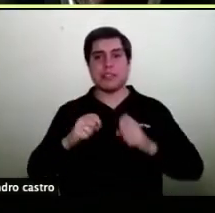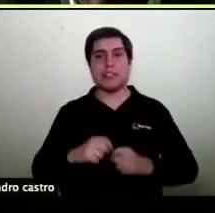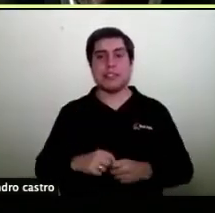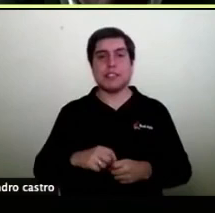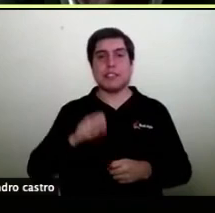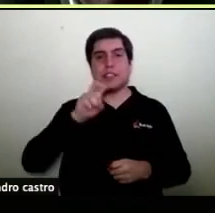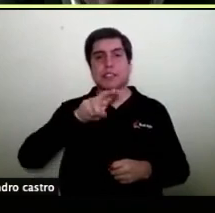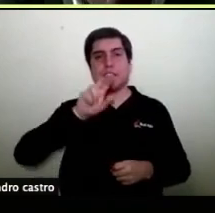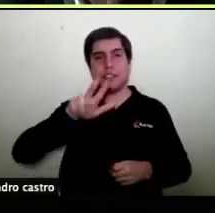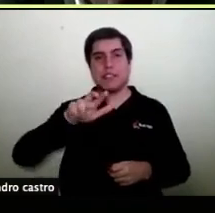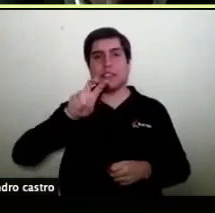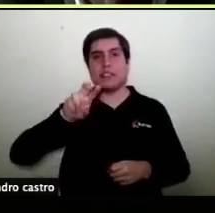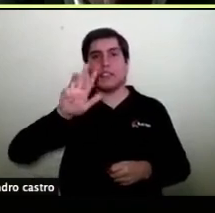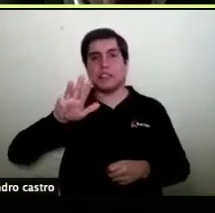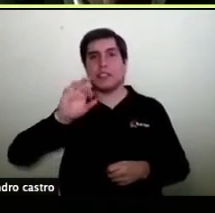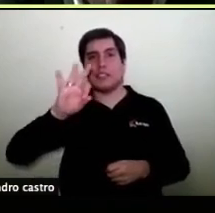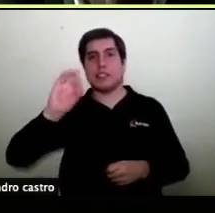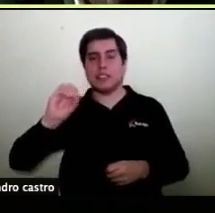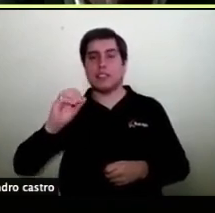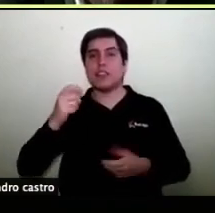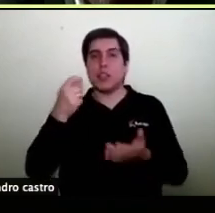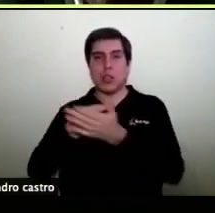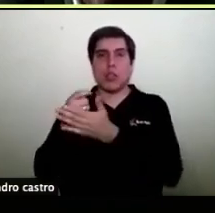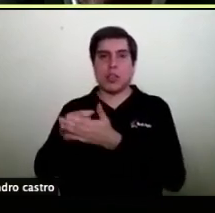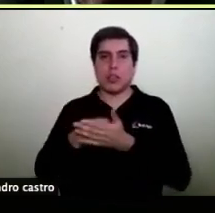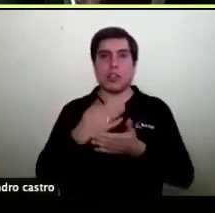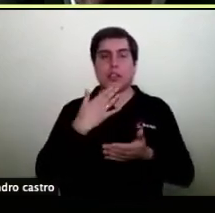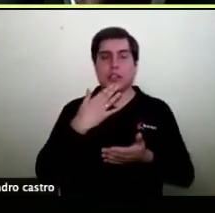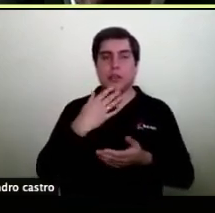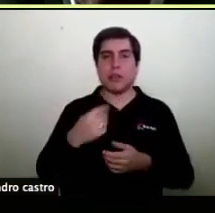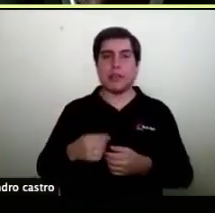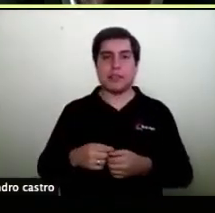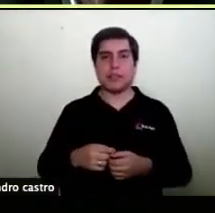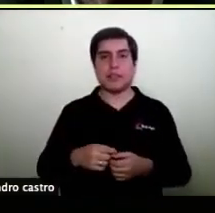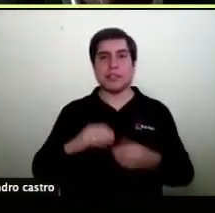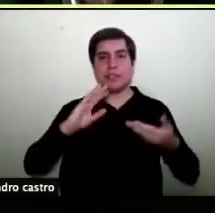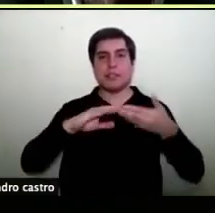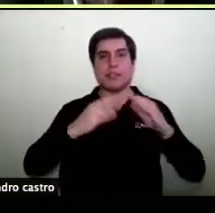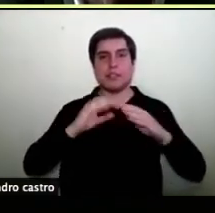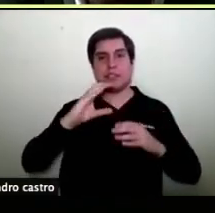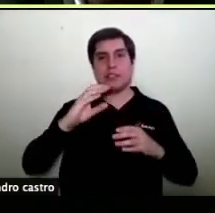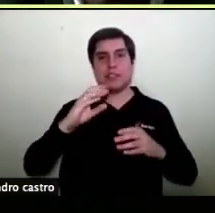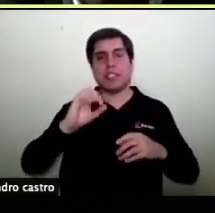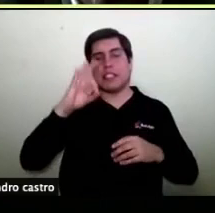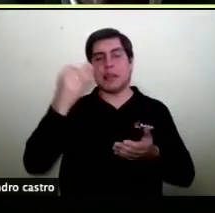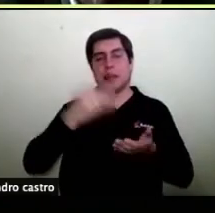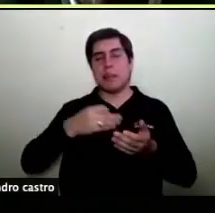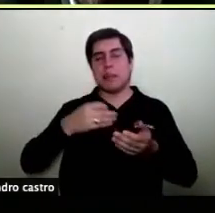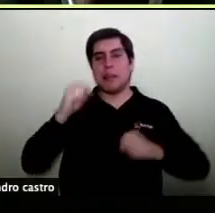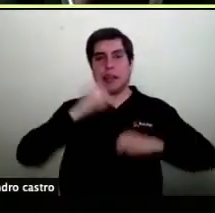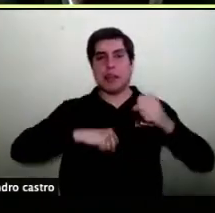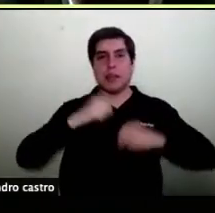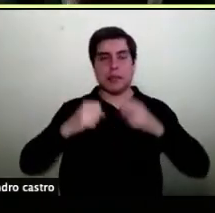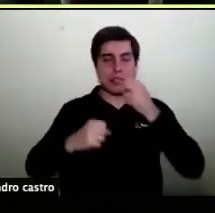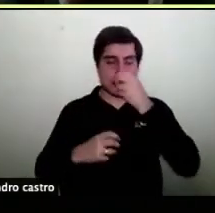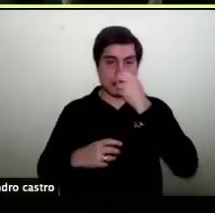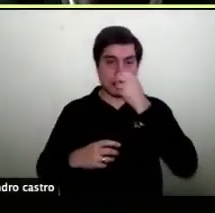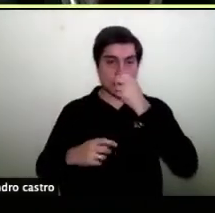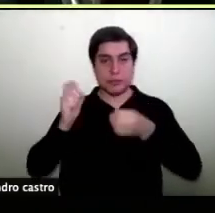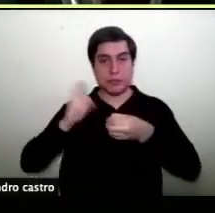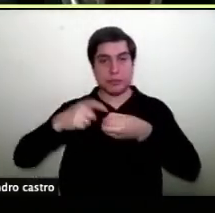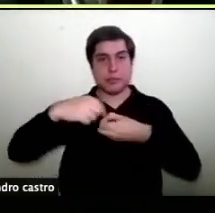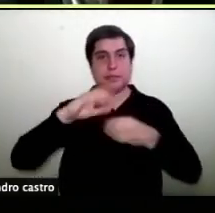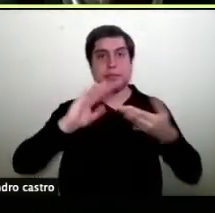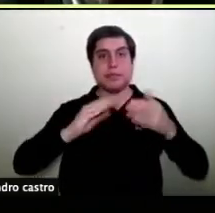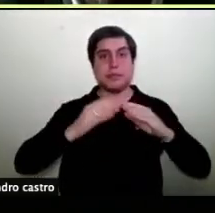30 compren Compra PYME también compren a la gente que está acá creo que hay más de 3.000 empresas súmense a Comunidad C vendan